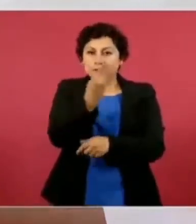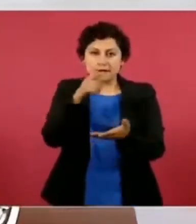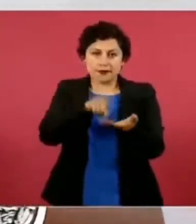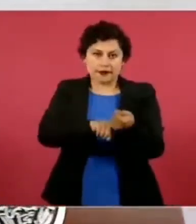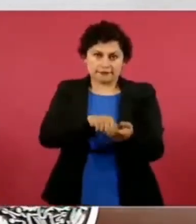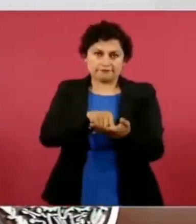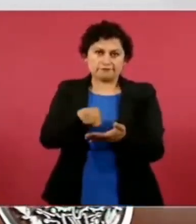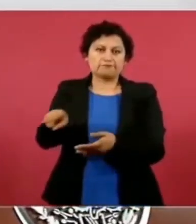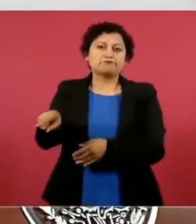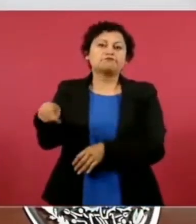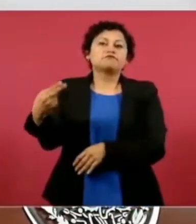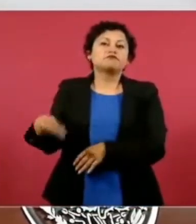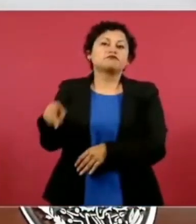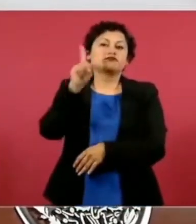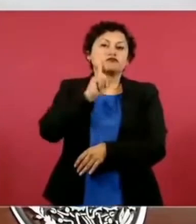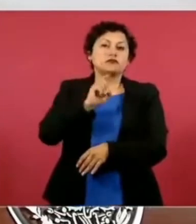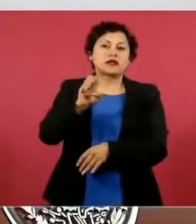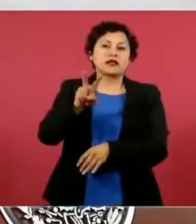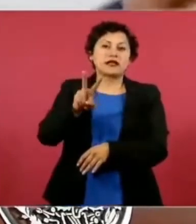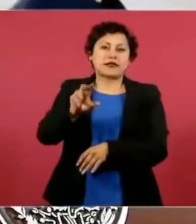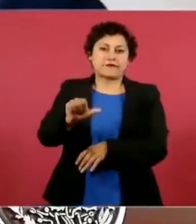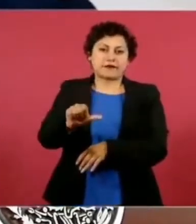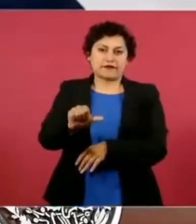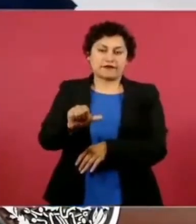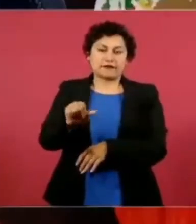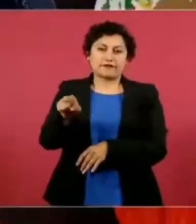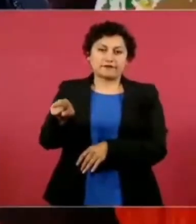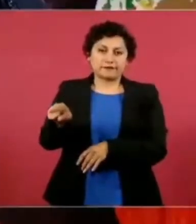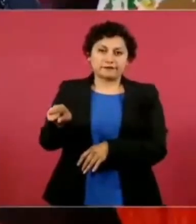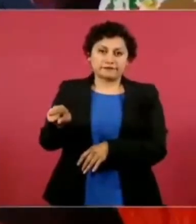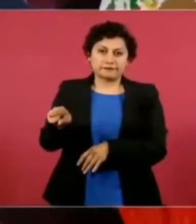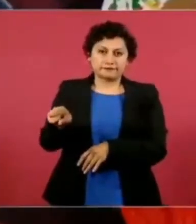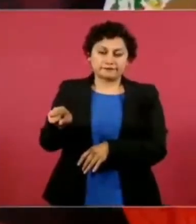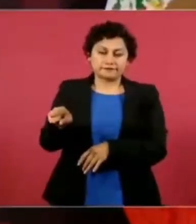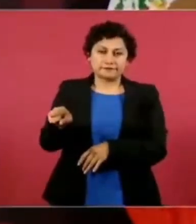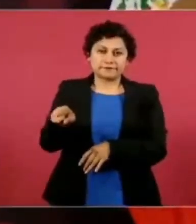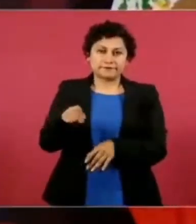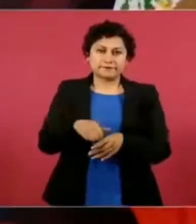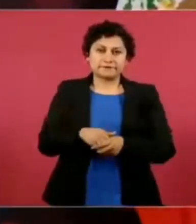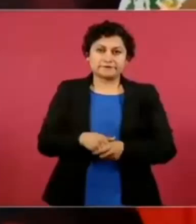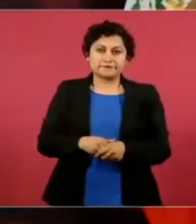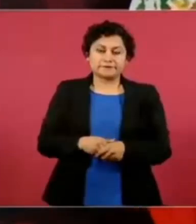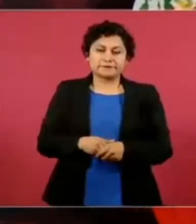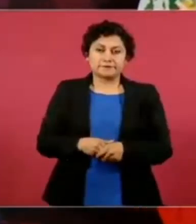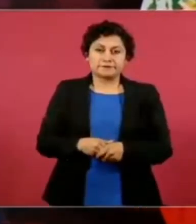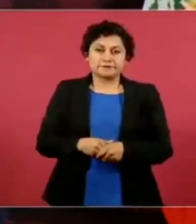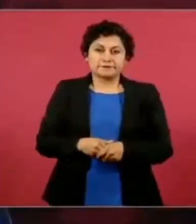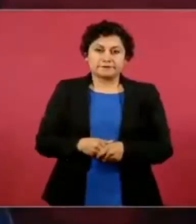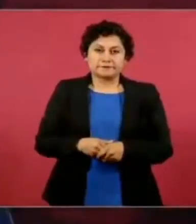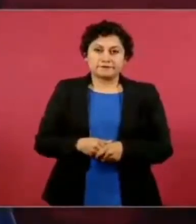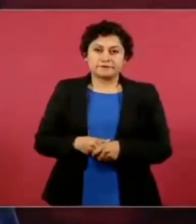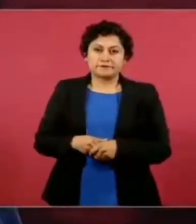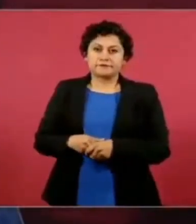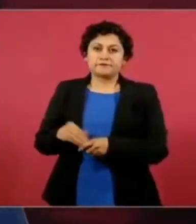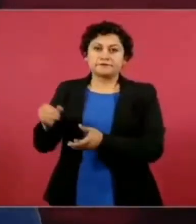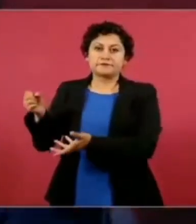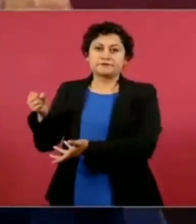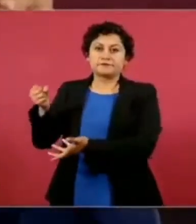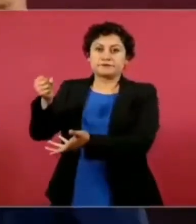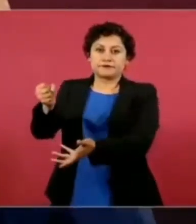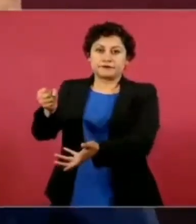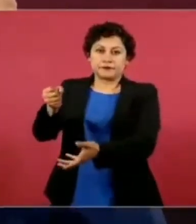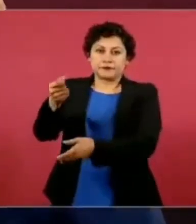le dan un dinero, la